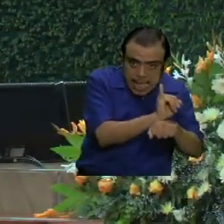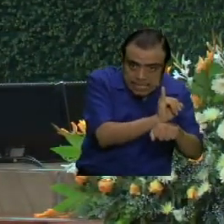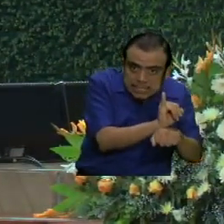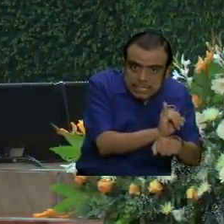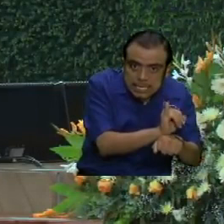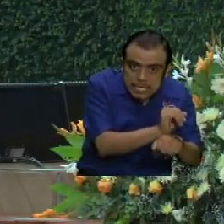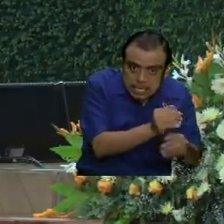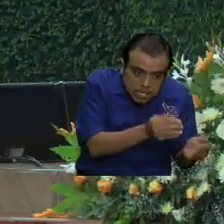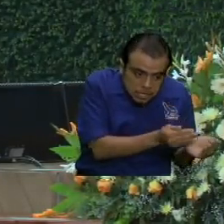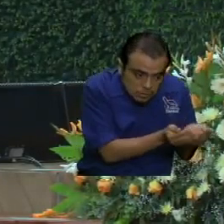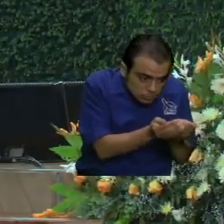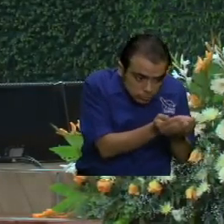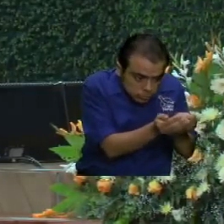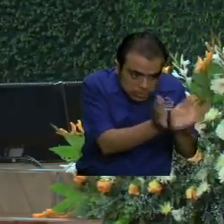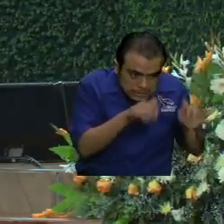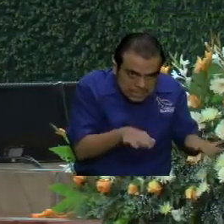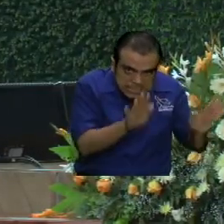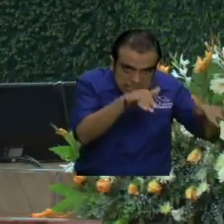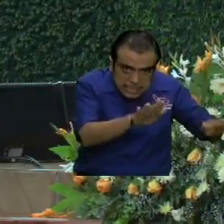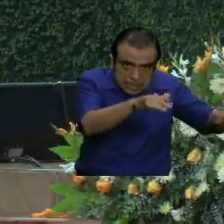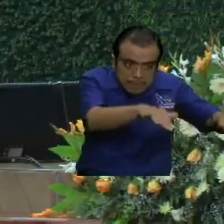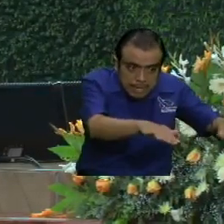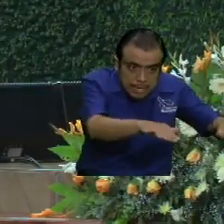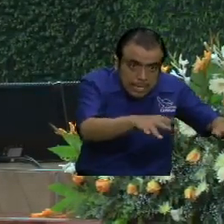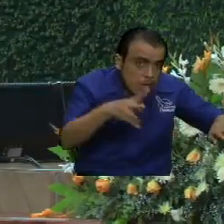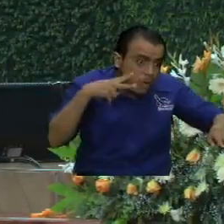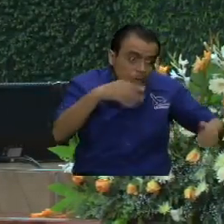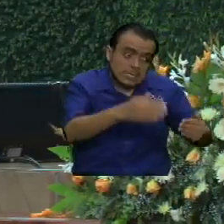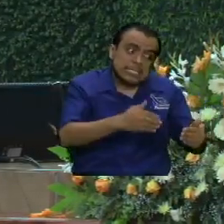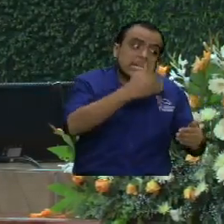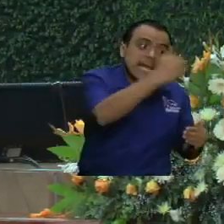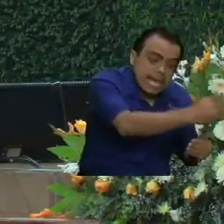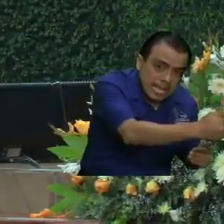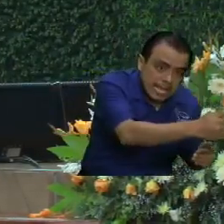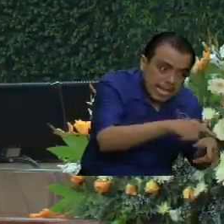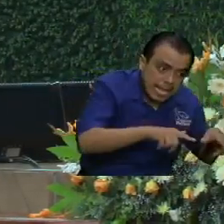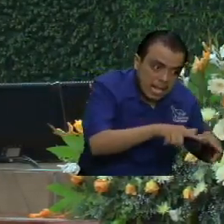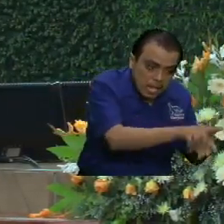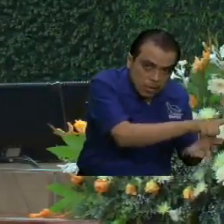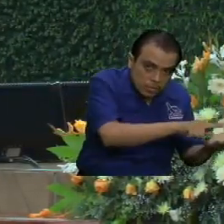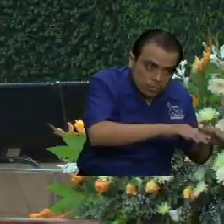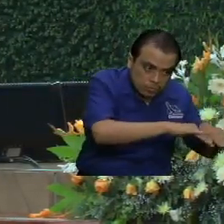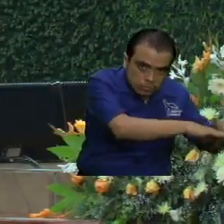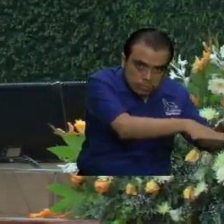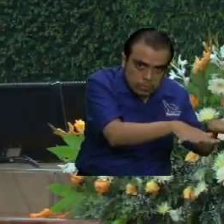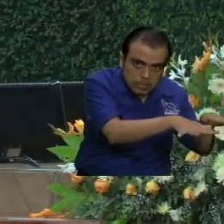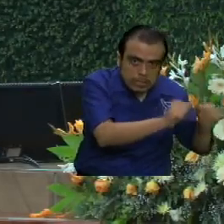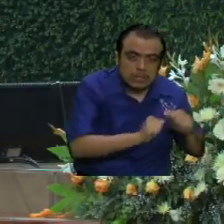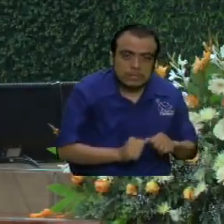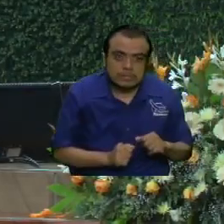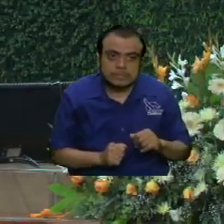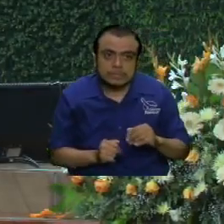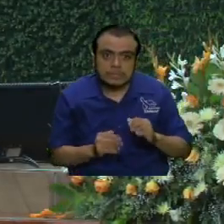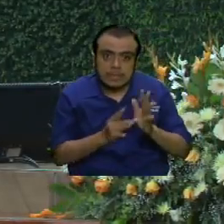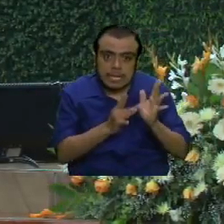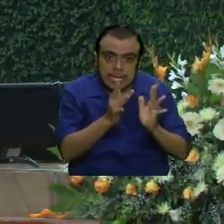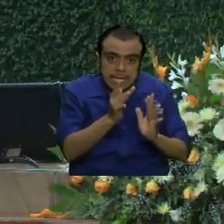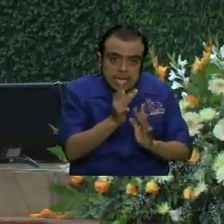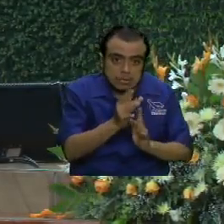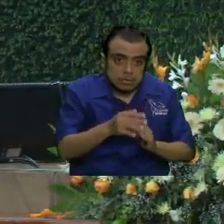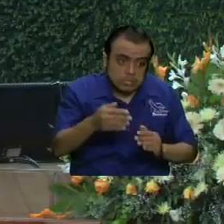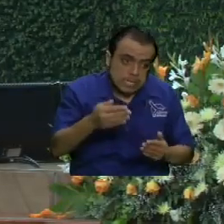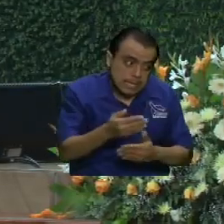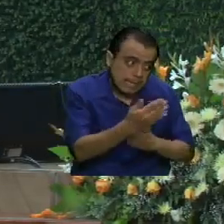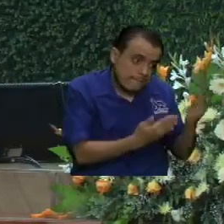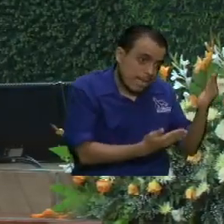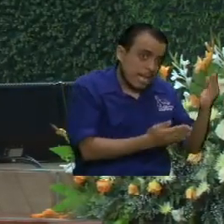Y atraviesa en este mar y nos vemos en el otro lado. Entonces, Él sube, Él sube al monte a